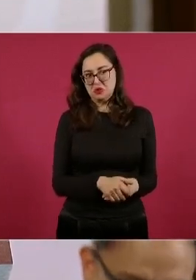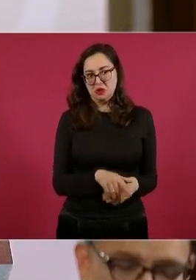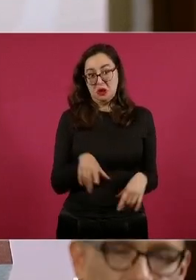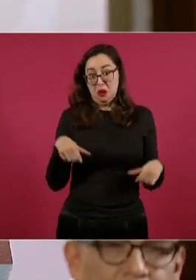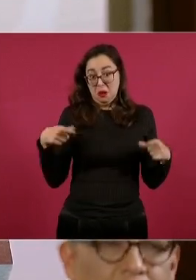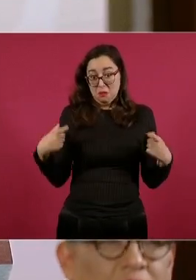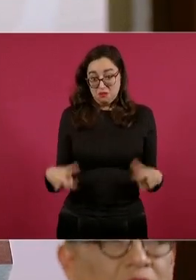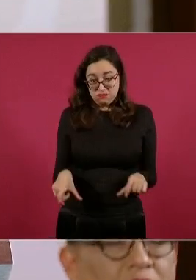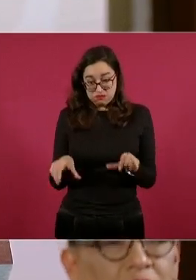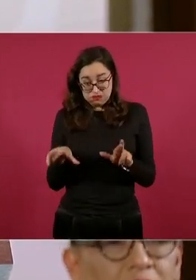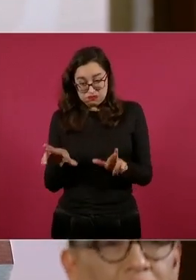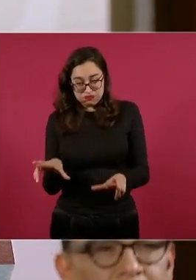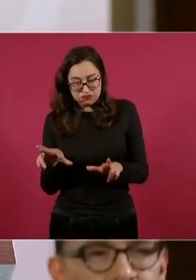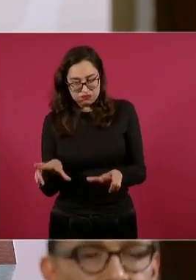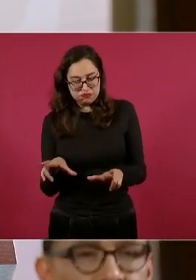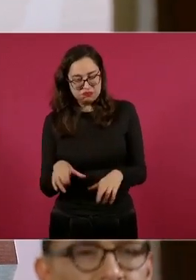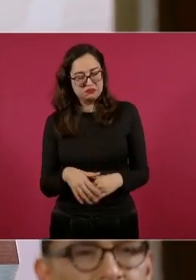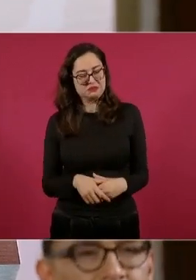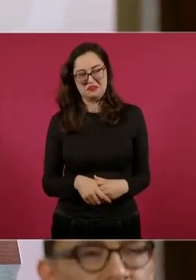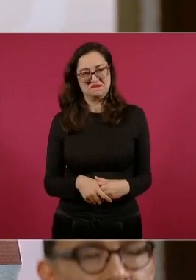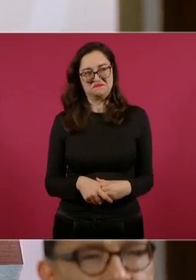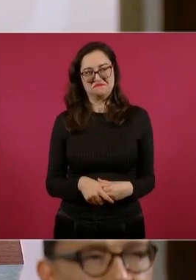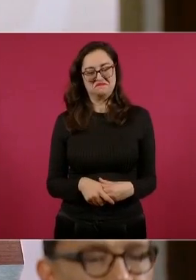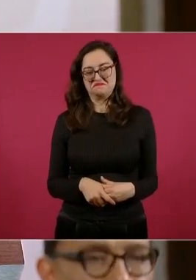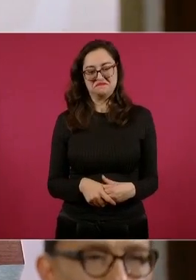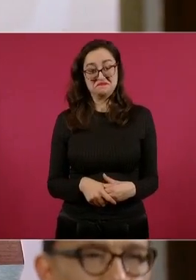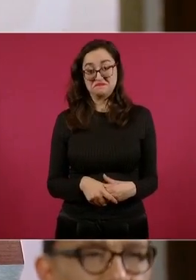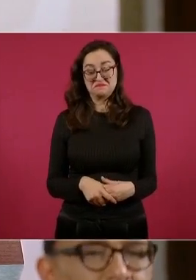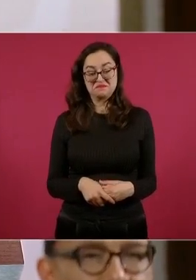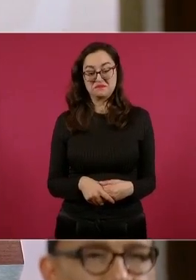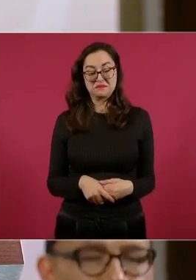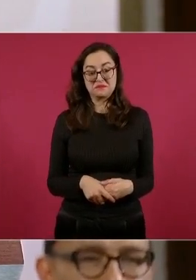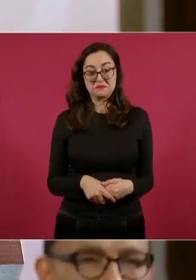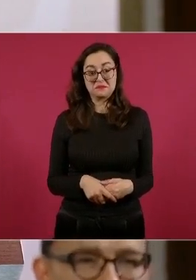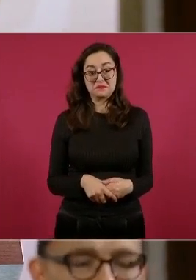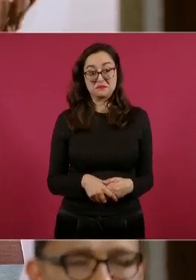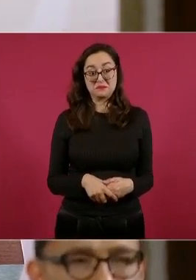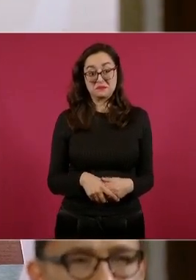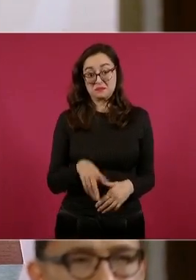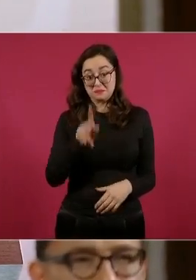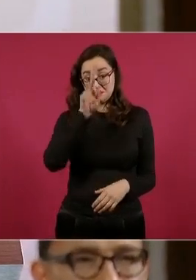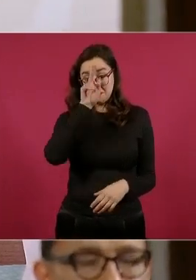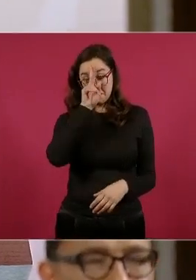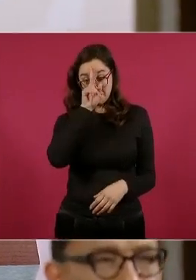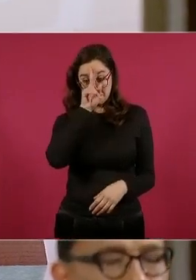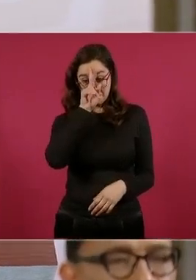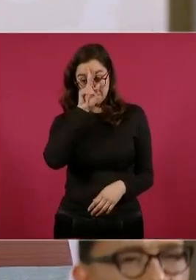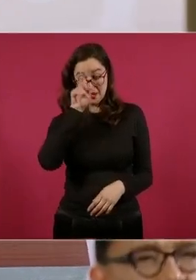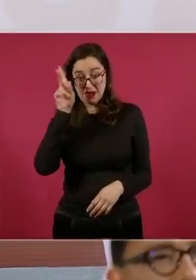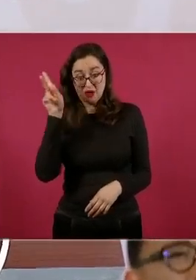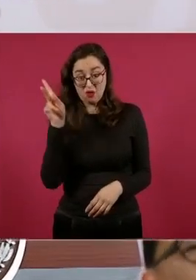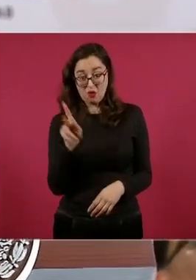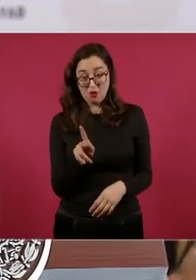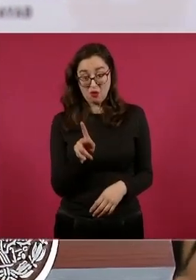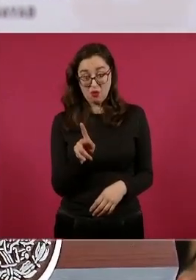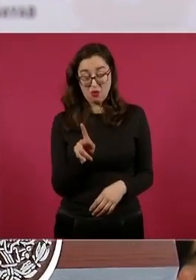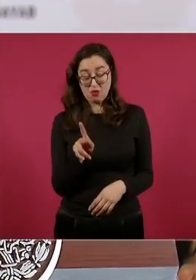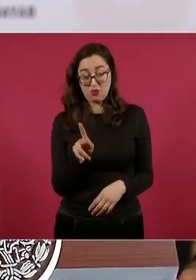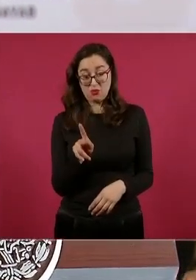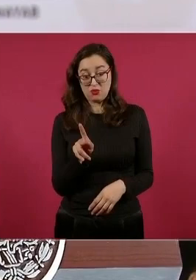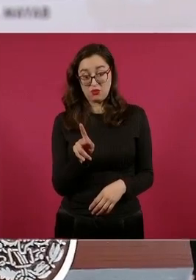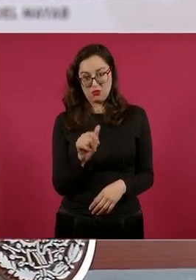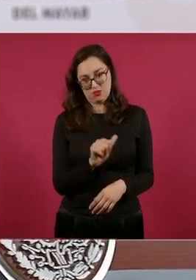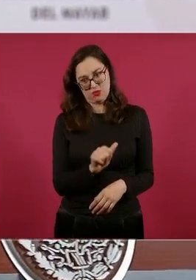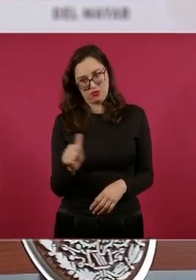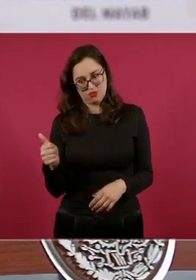imagínense un negocio